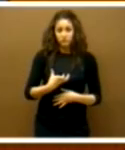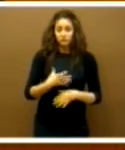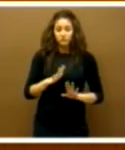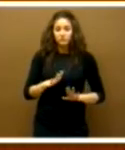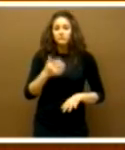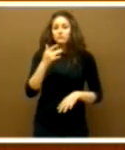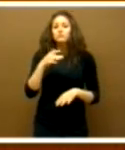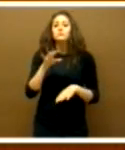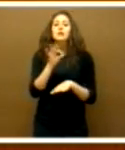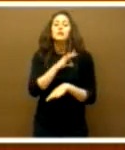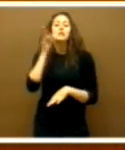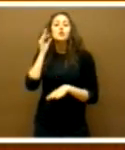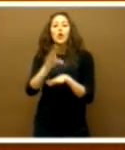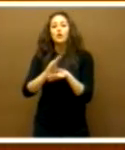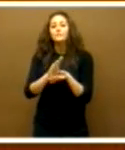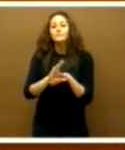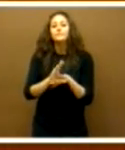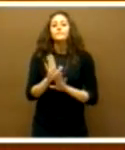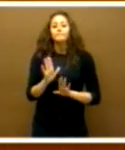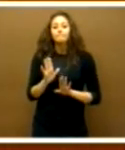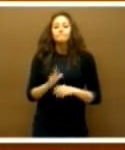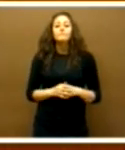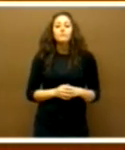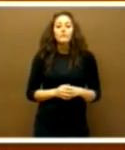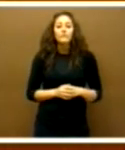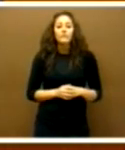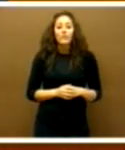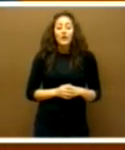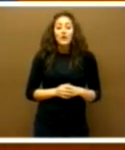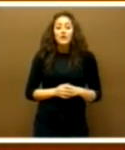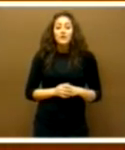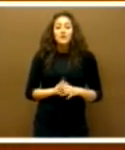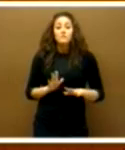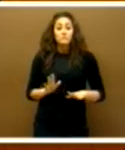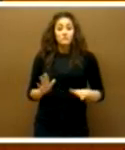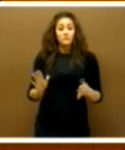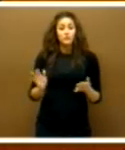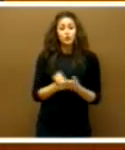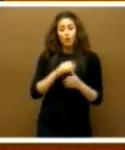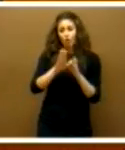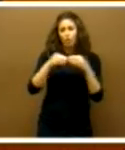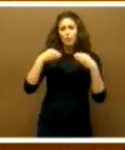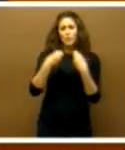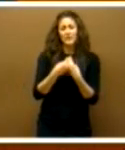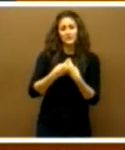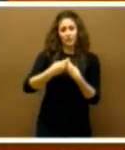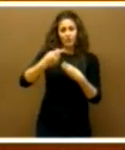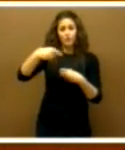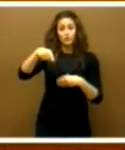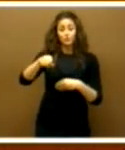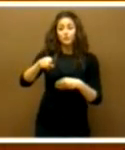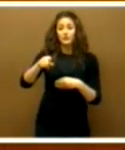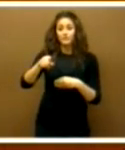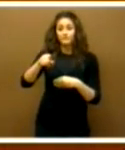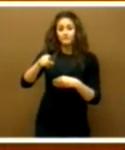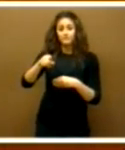consejera, mire, no es de recibo que toda la documentación que usted ha